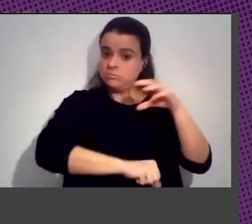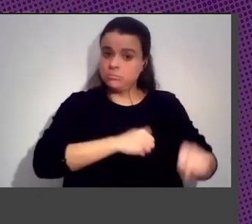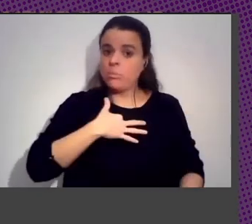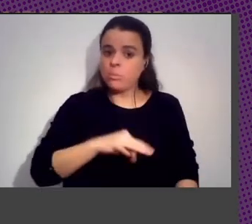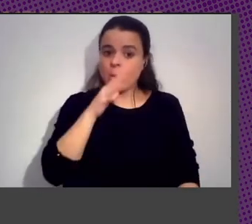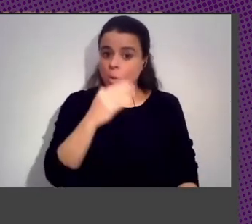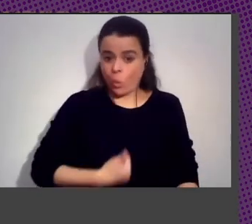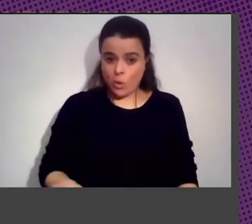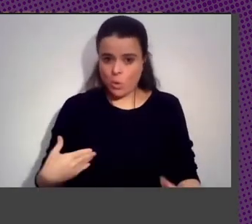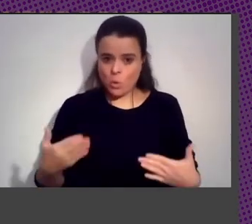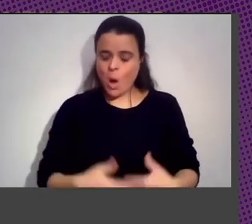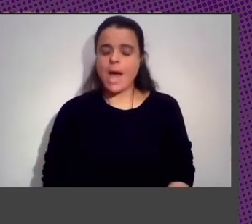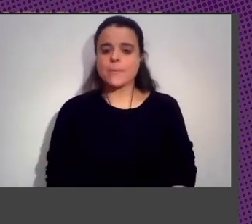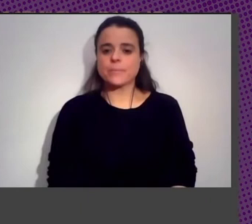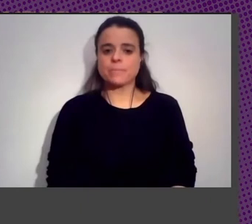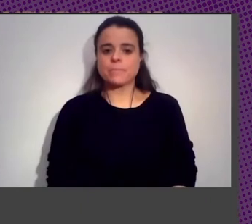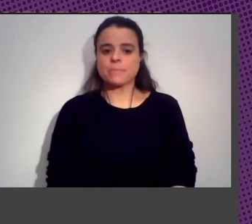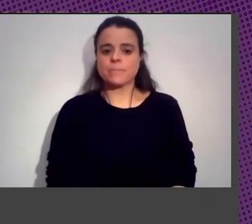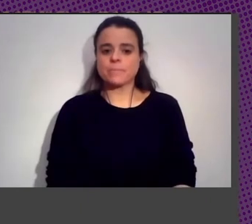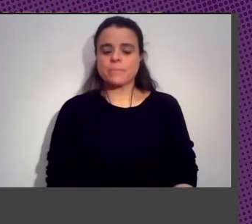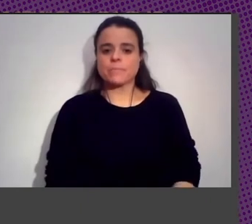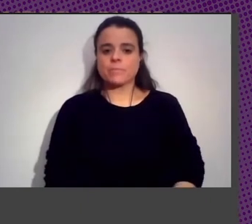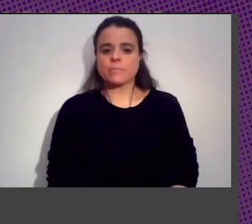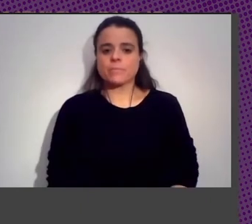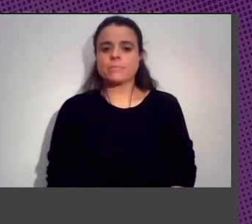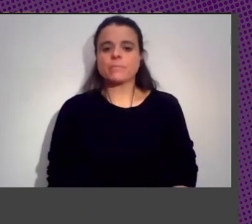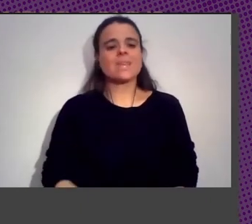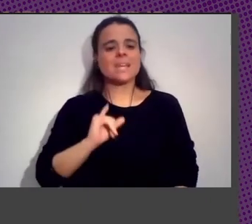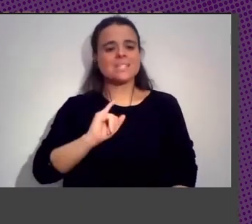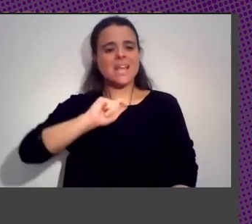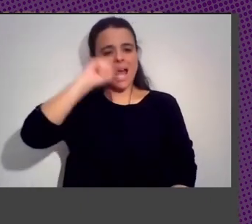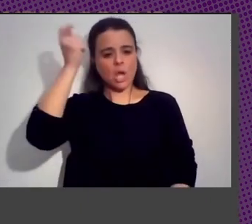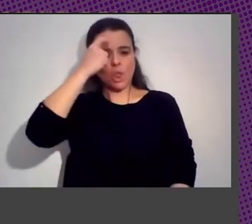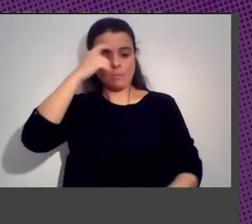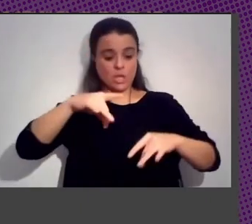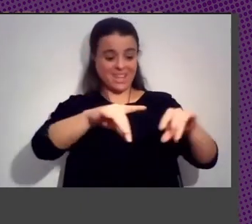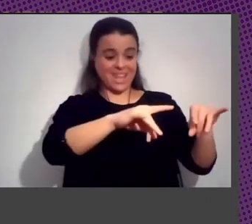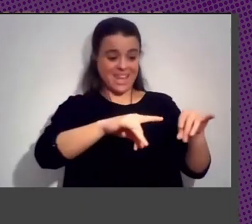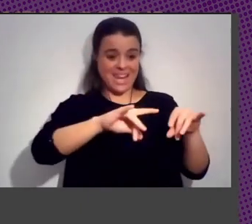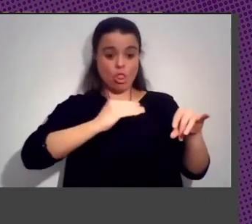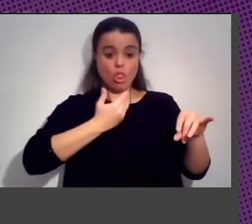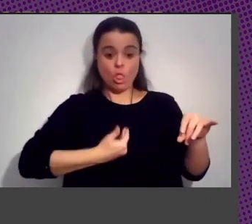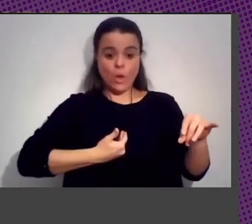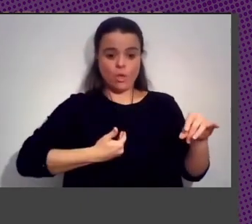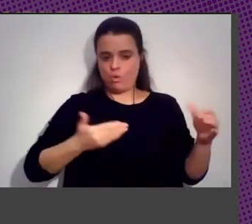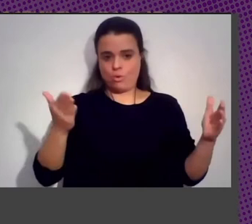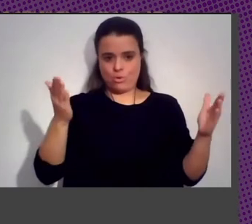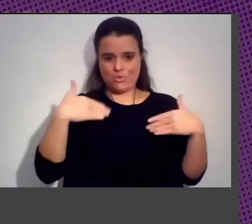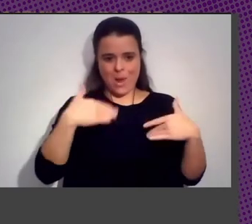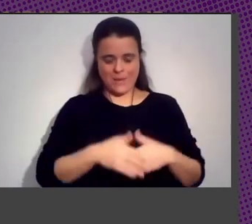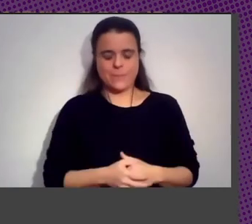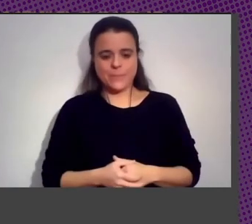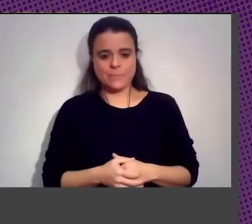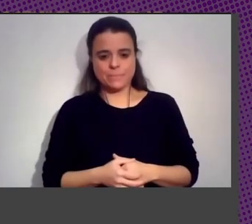Existía El término De Terra Nullius Que quiere Decir La tierra Que no Le Pertenece A nadie Bueno Después